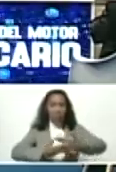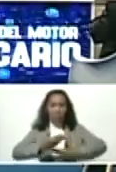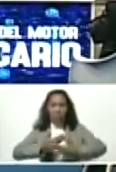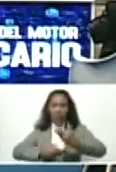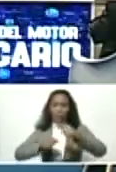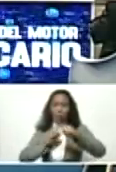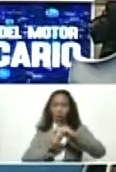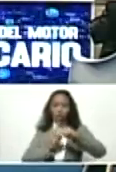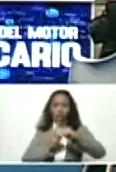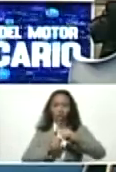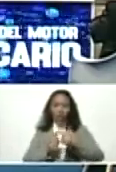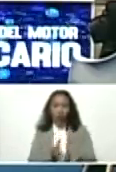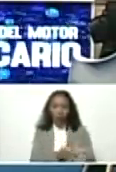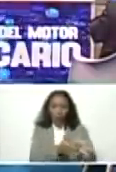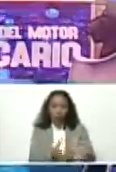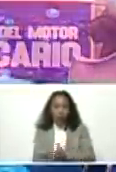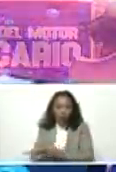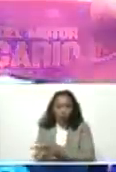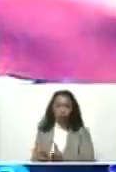positiva de ganar-ganar.